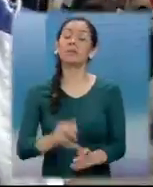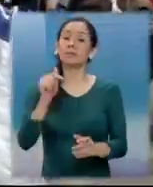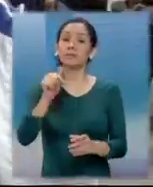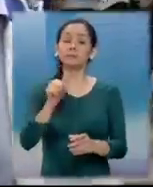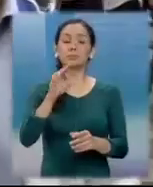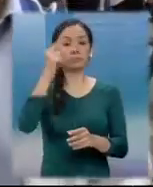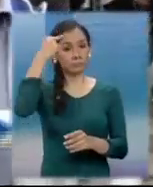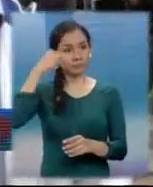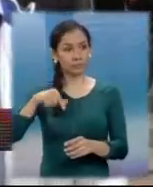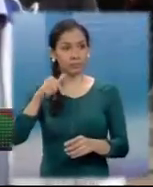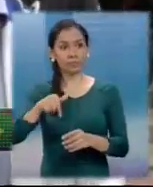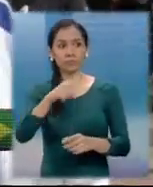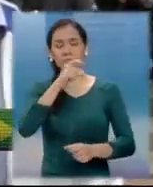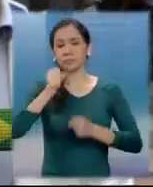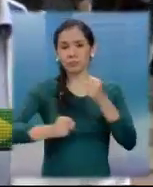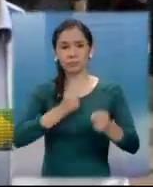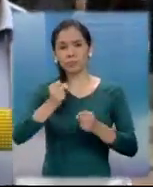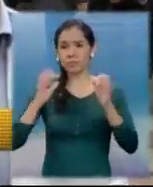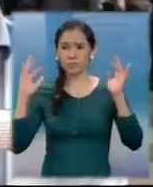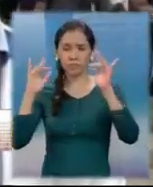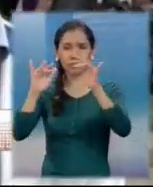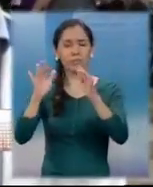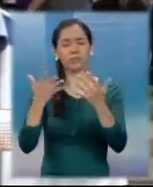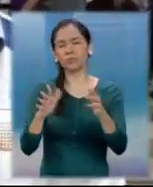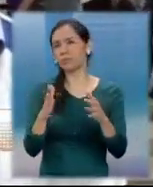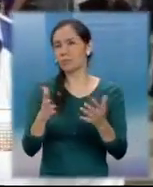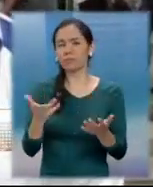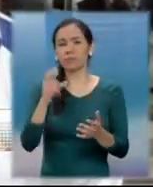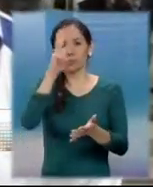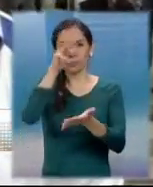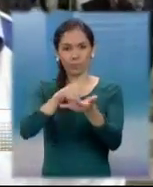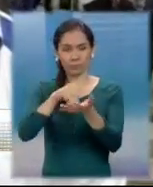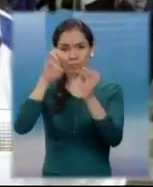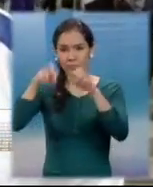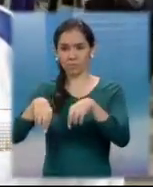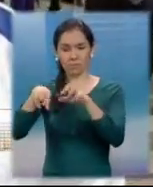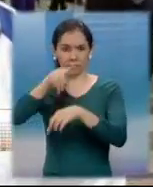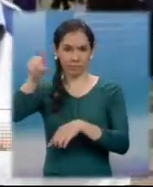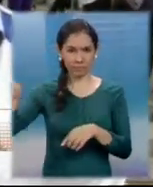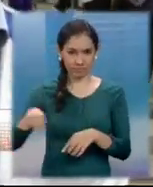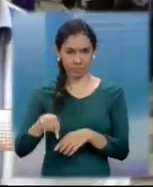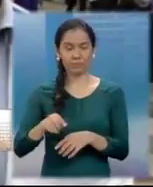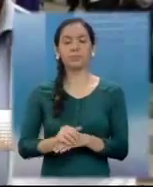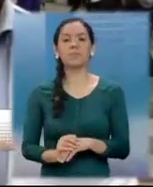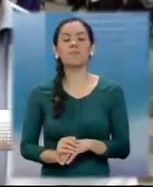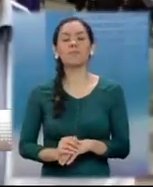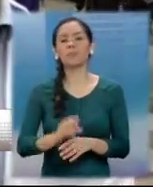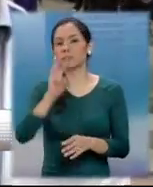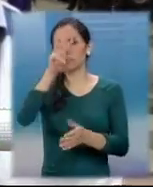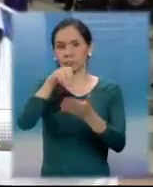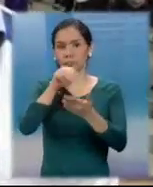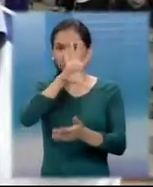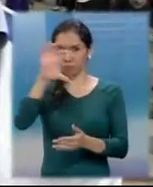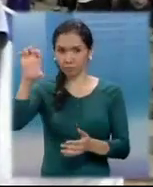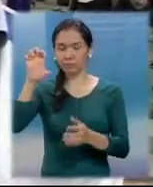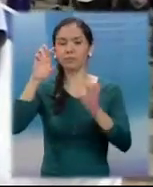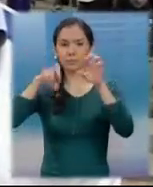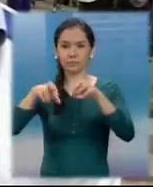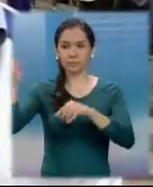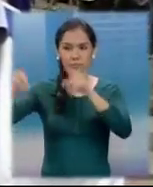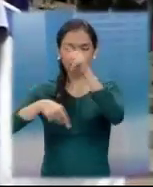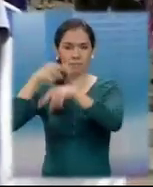El día de hoy pues hubieron más de inscritos tres mil atletas y más de tres mil quinientos que no